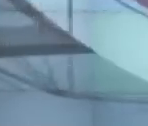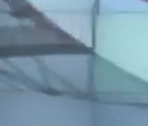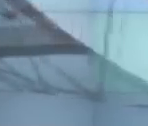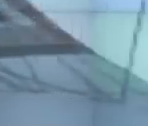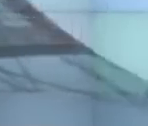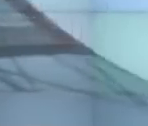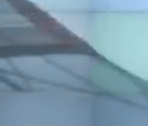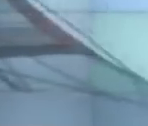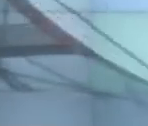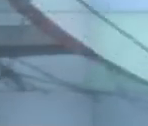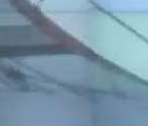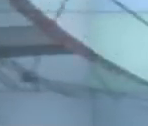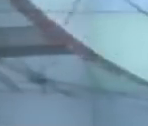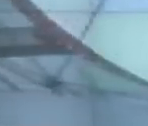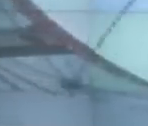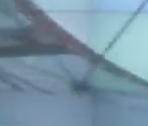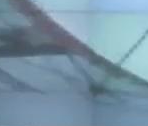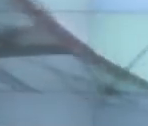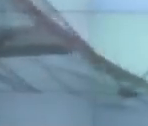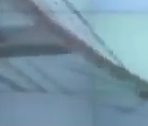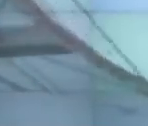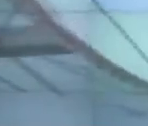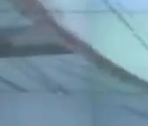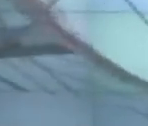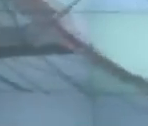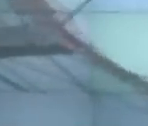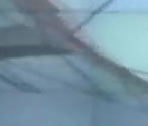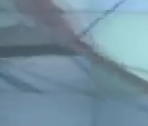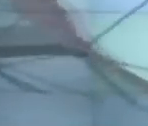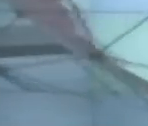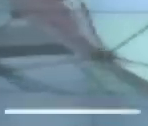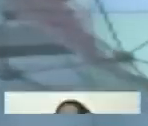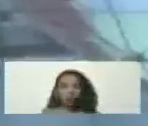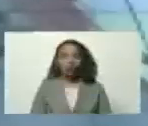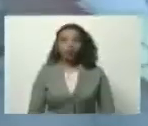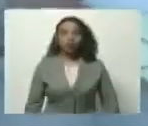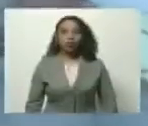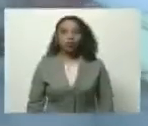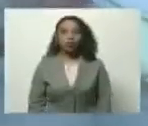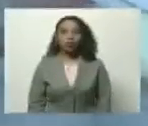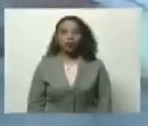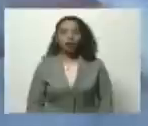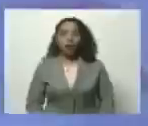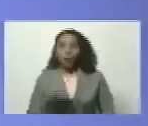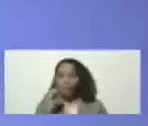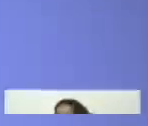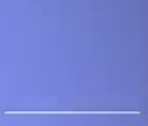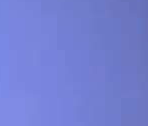Estamos de vuelta, a esta hora se genera información importante desde la sala de prensa Simón Bolívar en el Palacio de Miraflores.